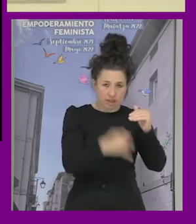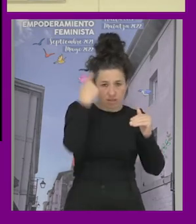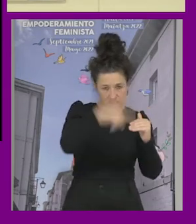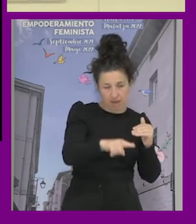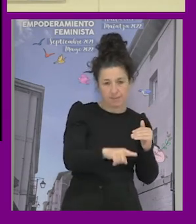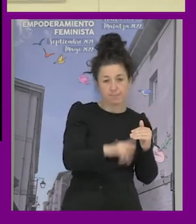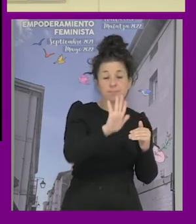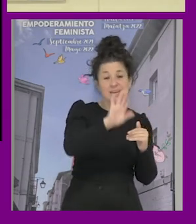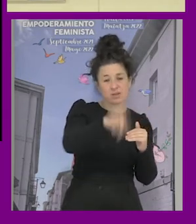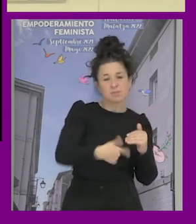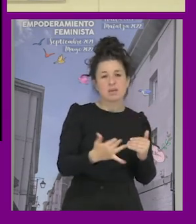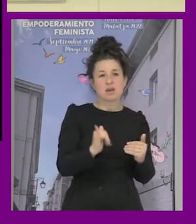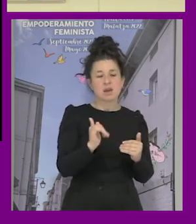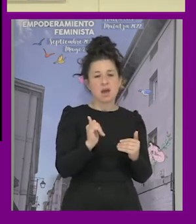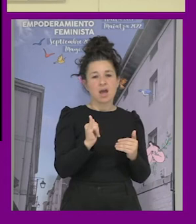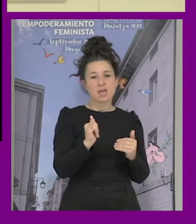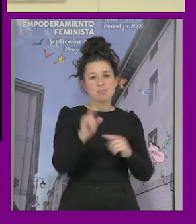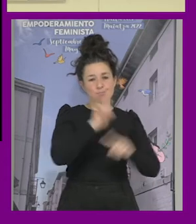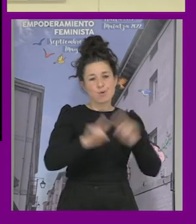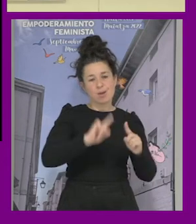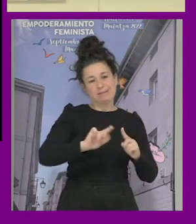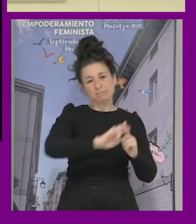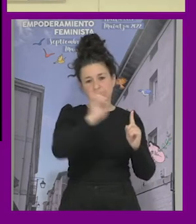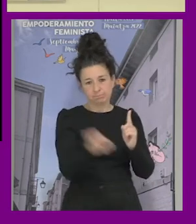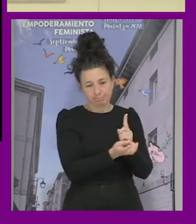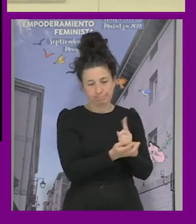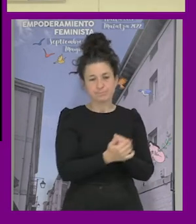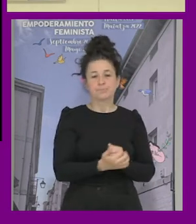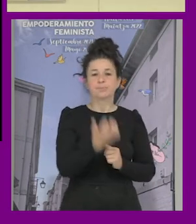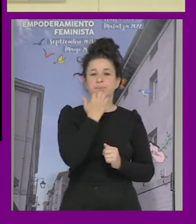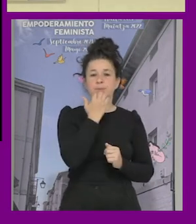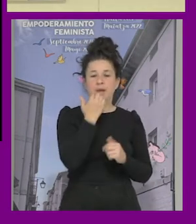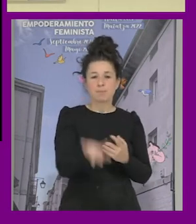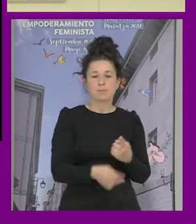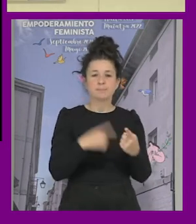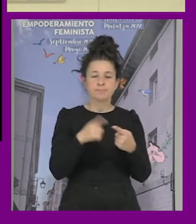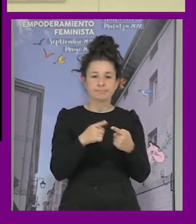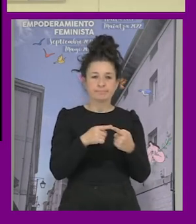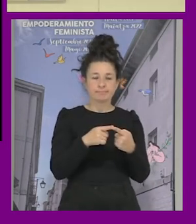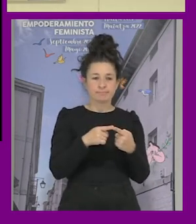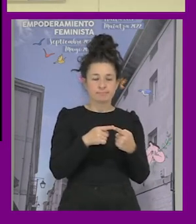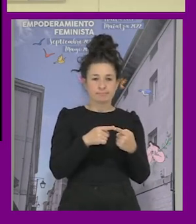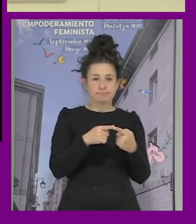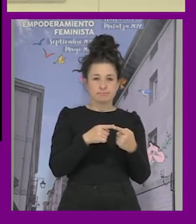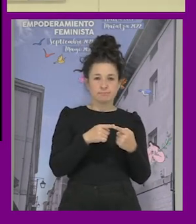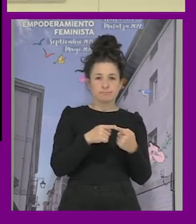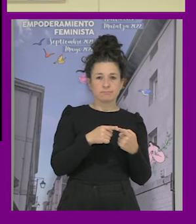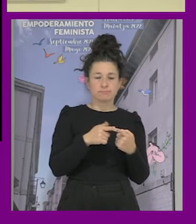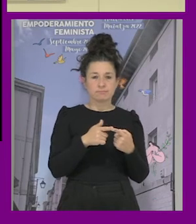también tiene varios problemas en primer lugar simplifica las